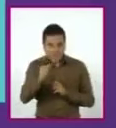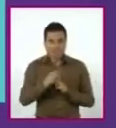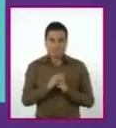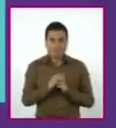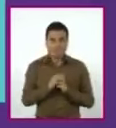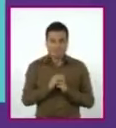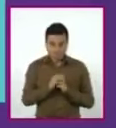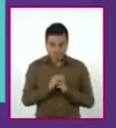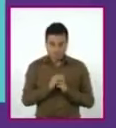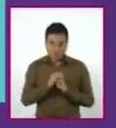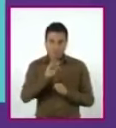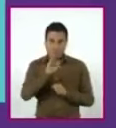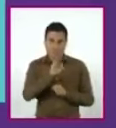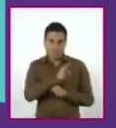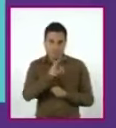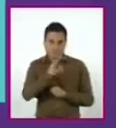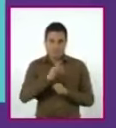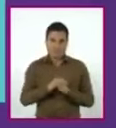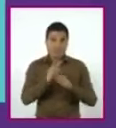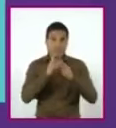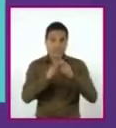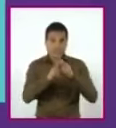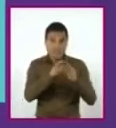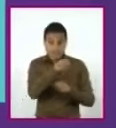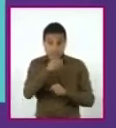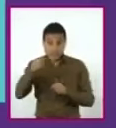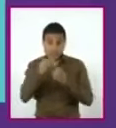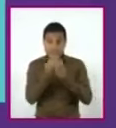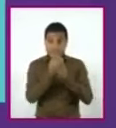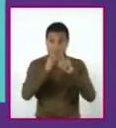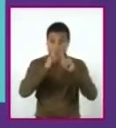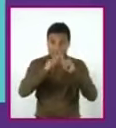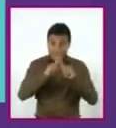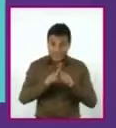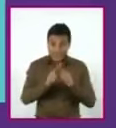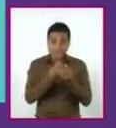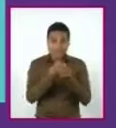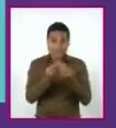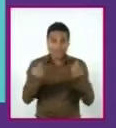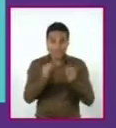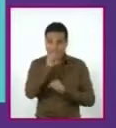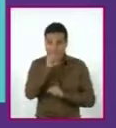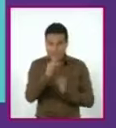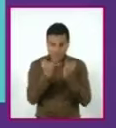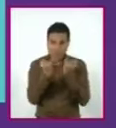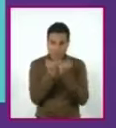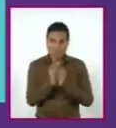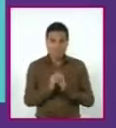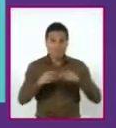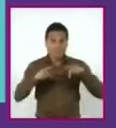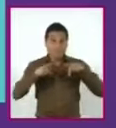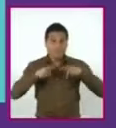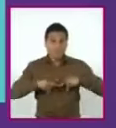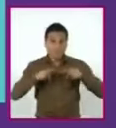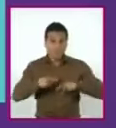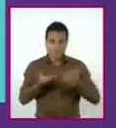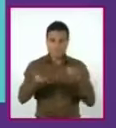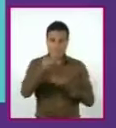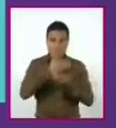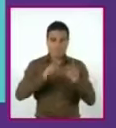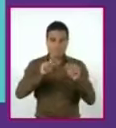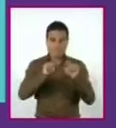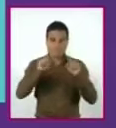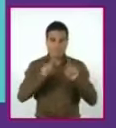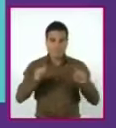múltiples tipos y formas de ecuaciones, así como mantener la sana convivencia entre los habitantes de ambos reinos.